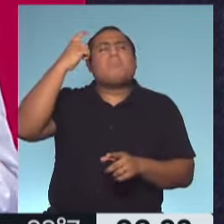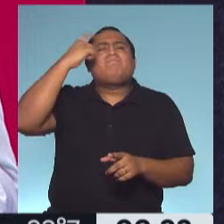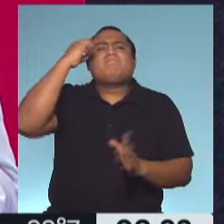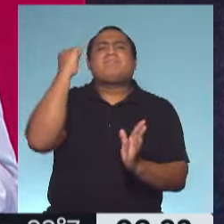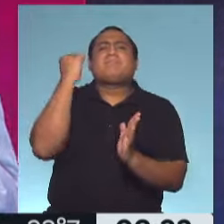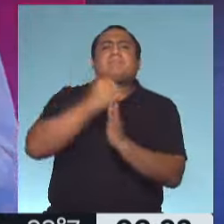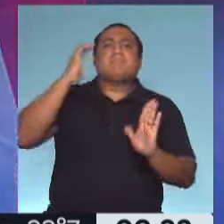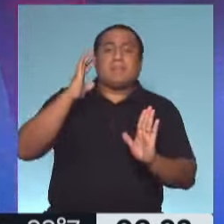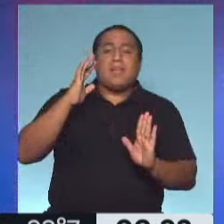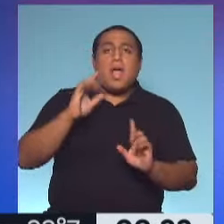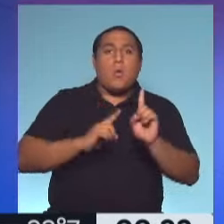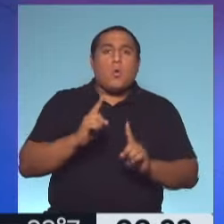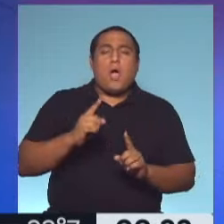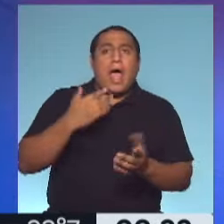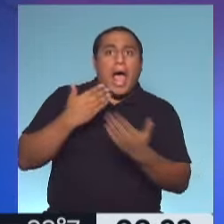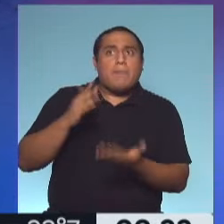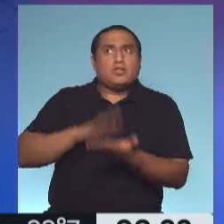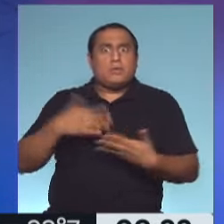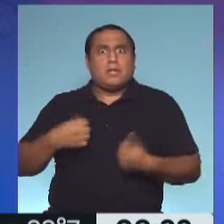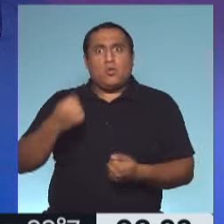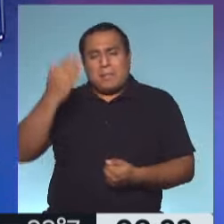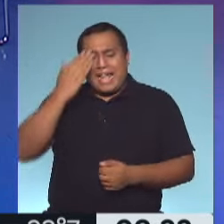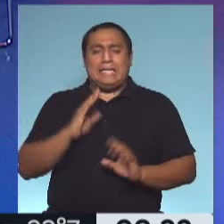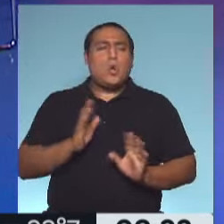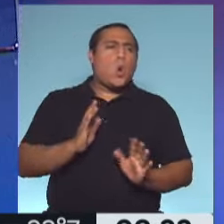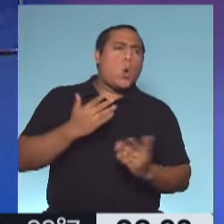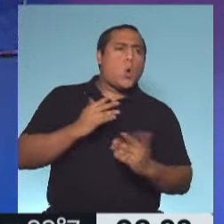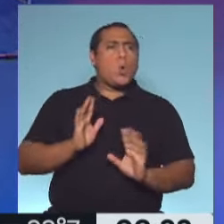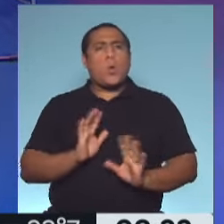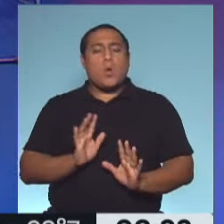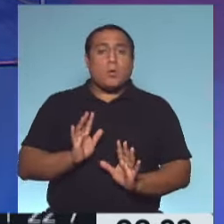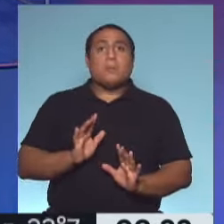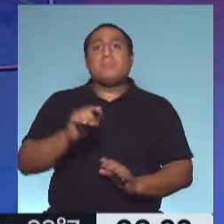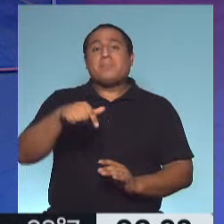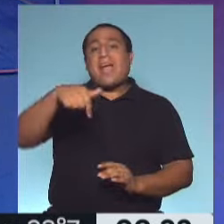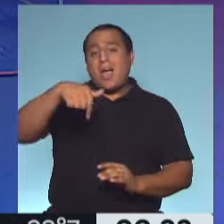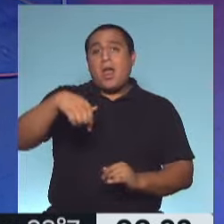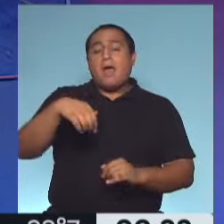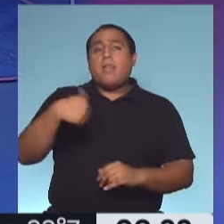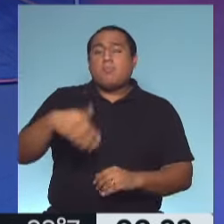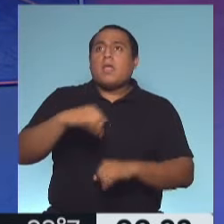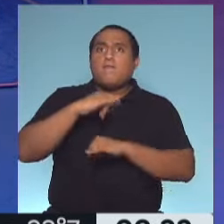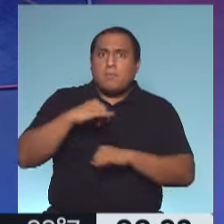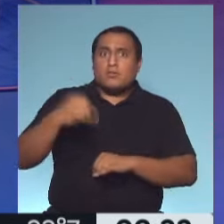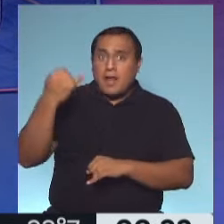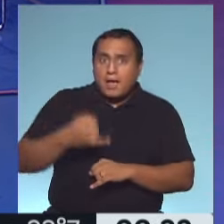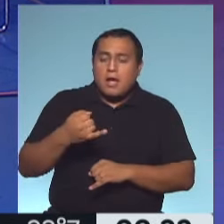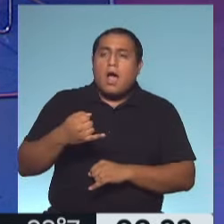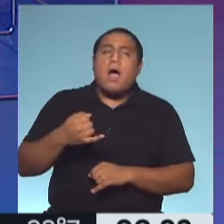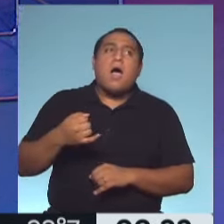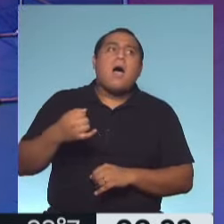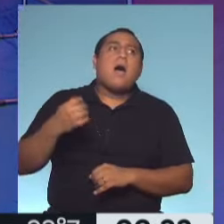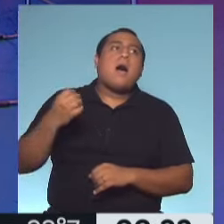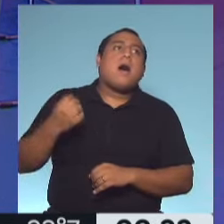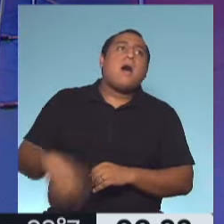hasta fue un tema tabú. Por suerte, afortunadamente, a medida que nosotros nos vamos informando mejor, vamos entendiendo que es